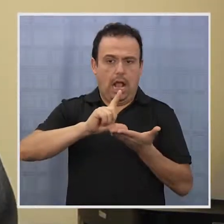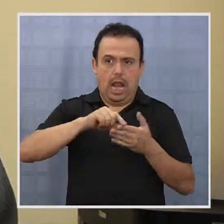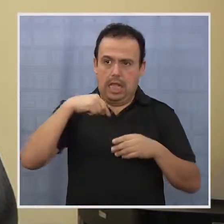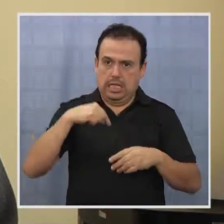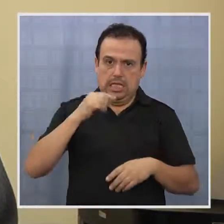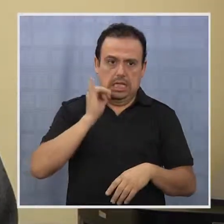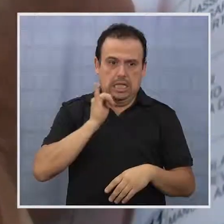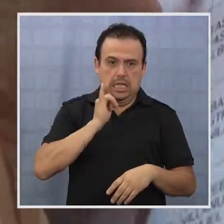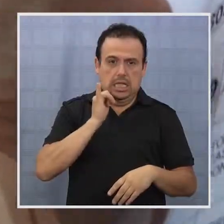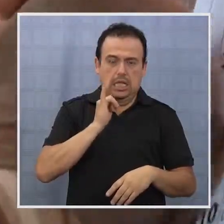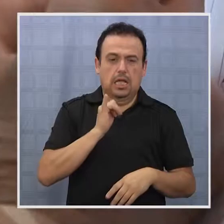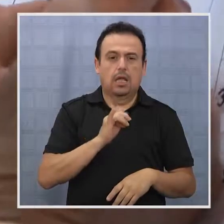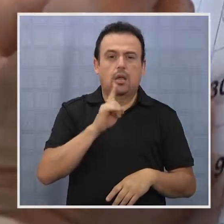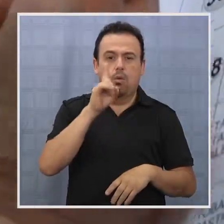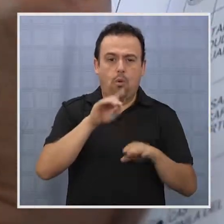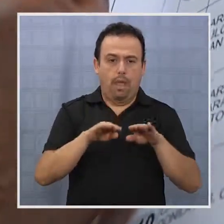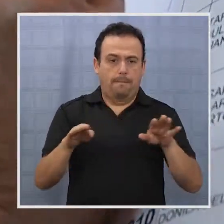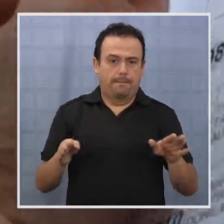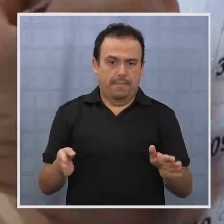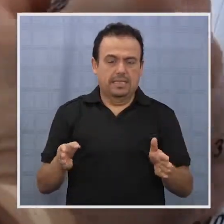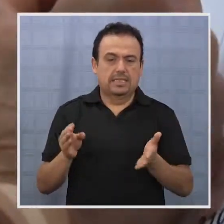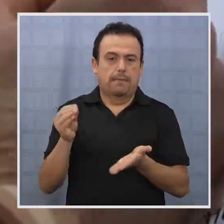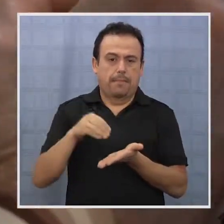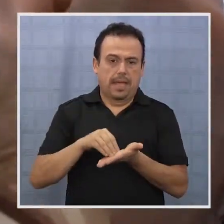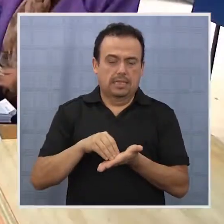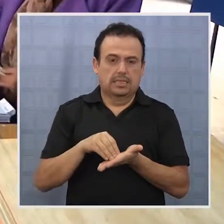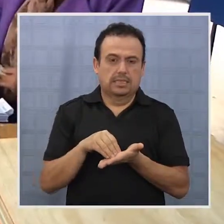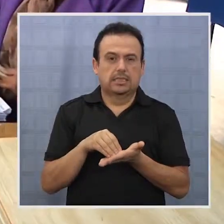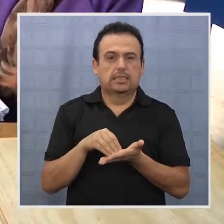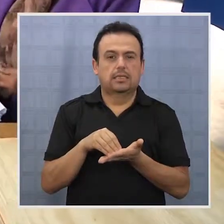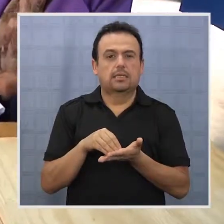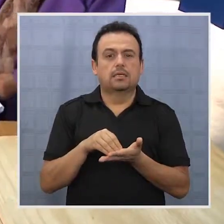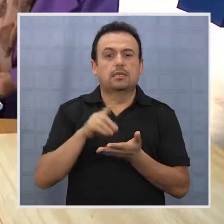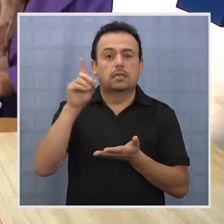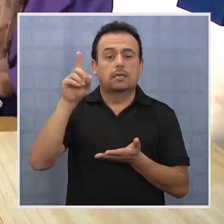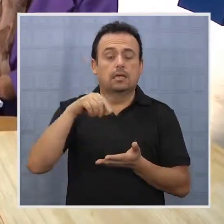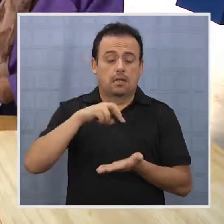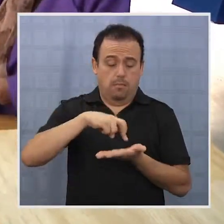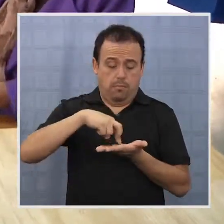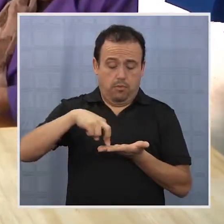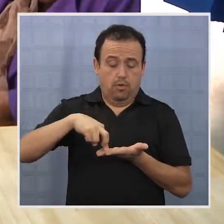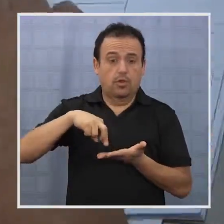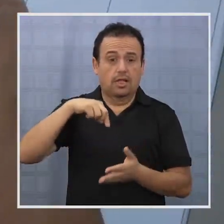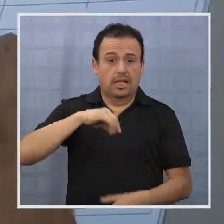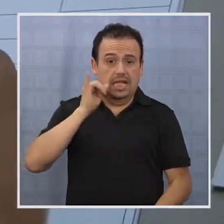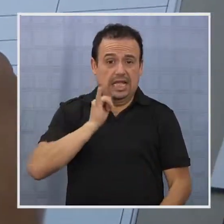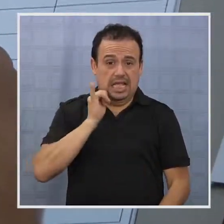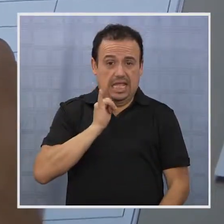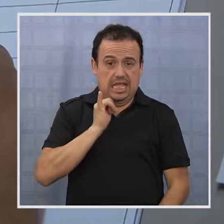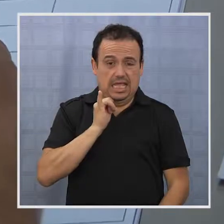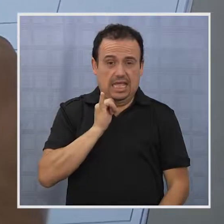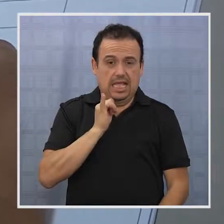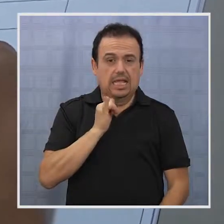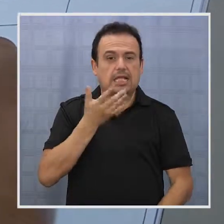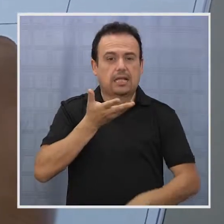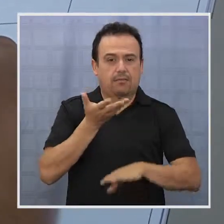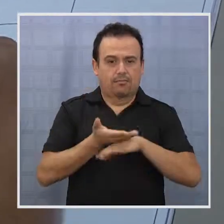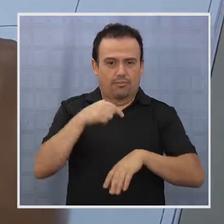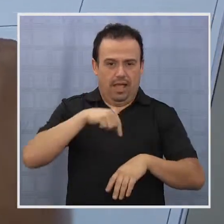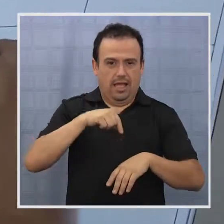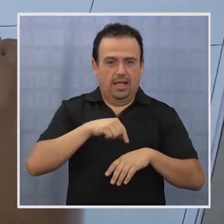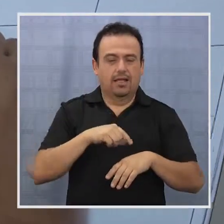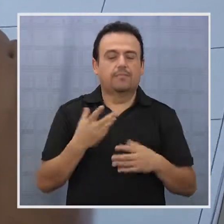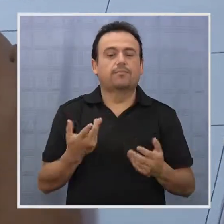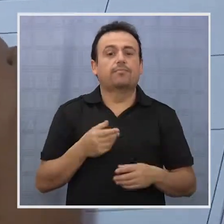y tenemos solo una mesa más en la provincia de Iquique o circunscripción, como llamamos nosotros electoral de